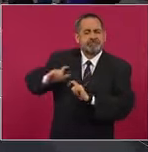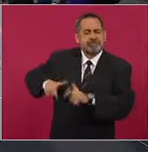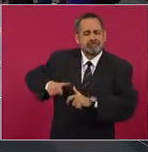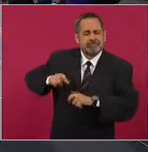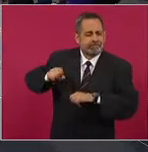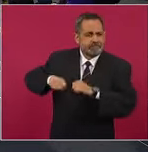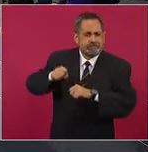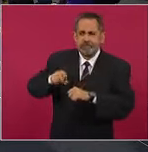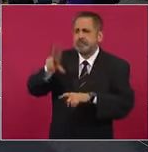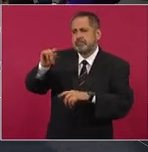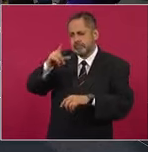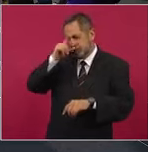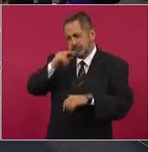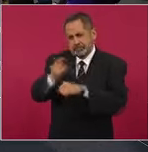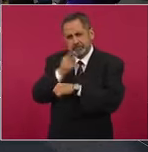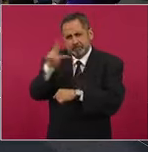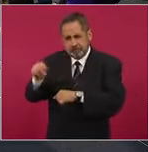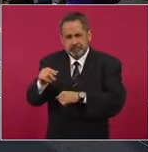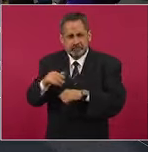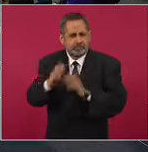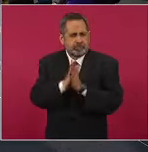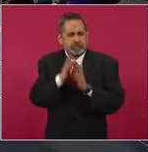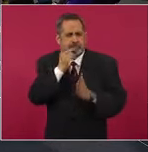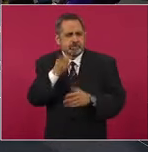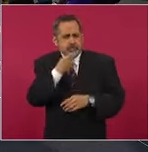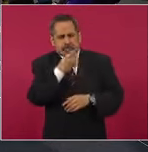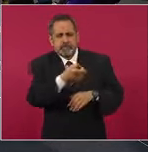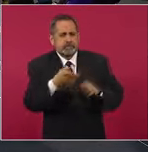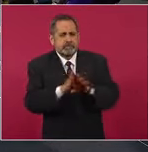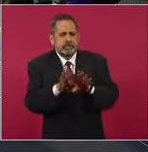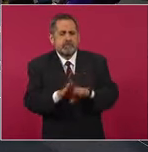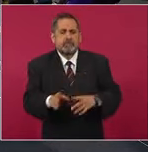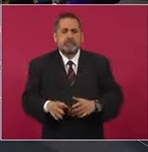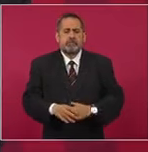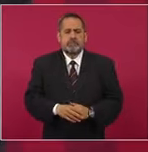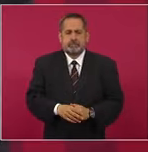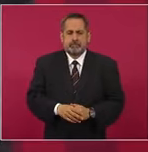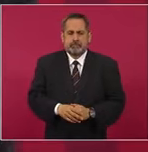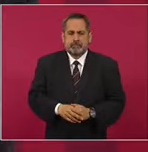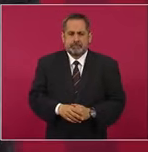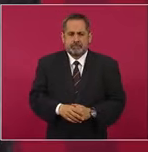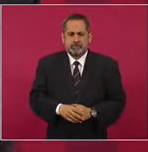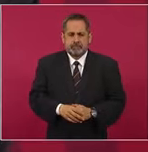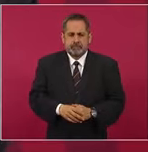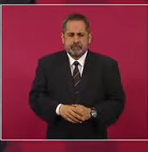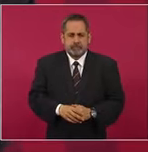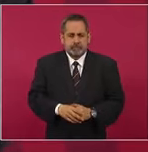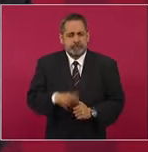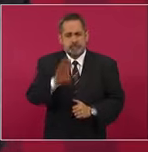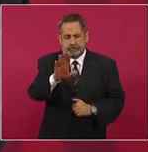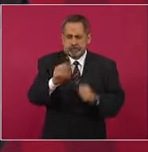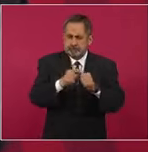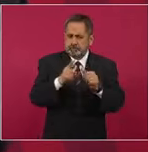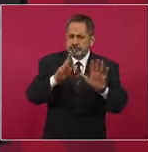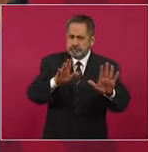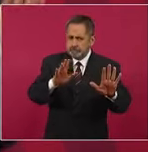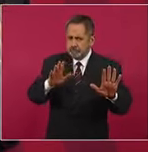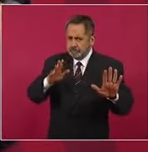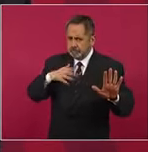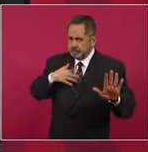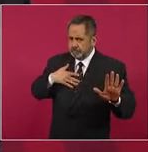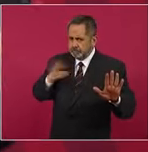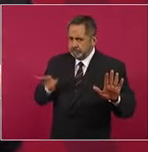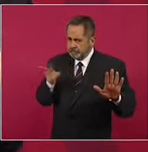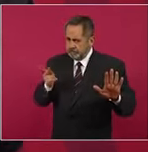No nos falle, presidente. ¿Qué tiene que decirles usted al respecto? Bueno, vamos a informarnos primero cómo va